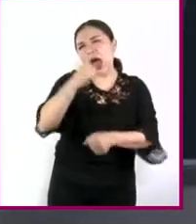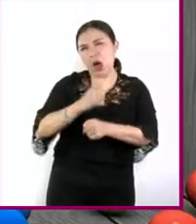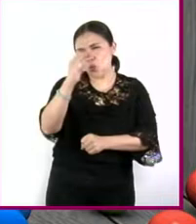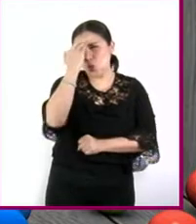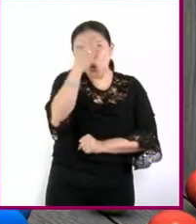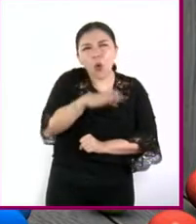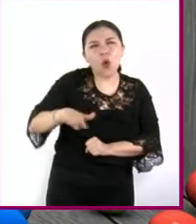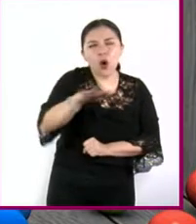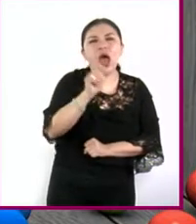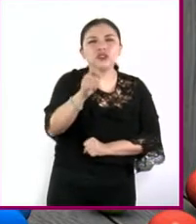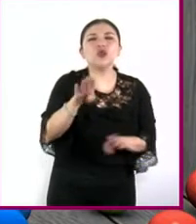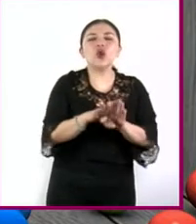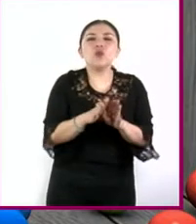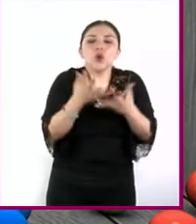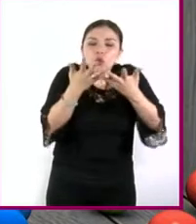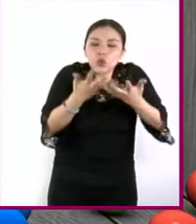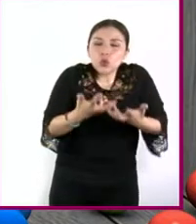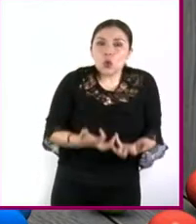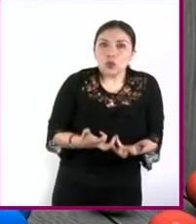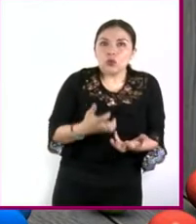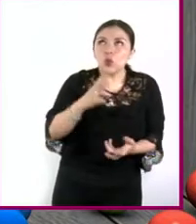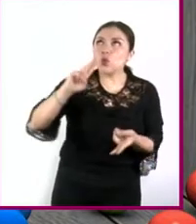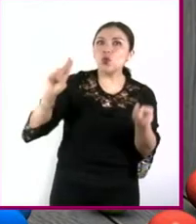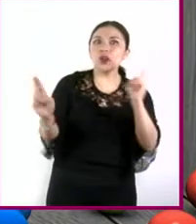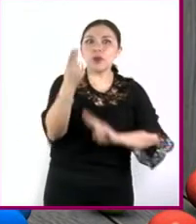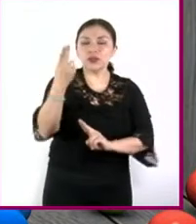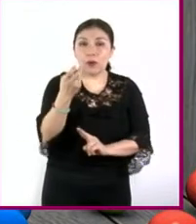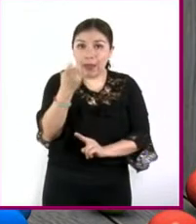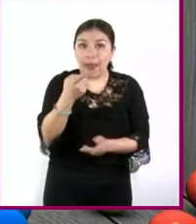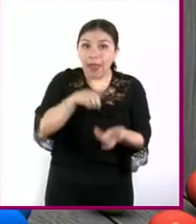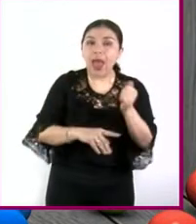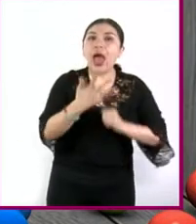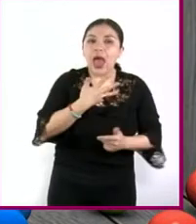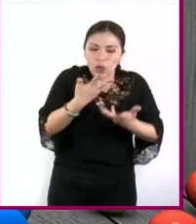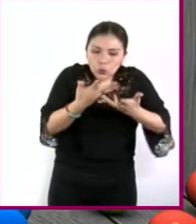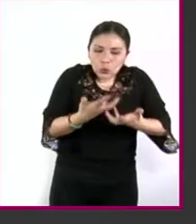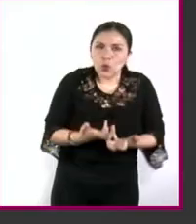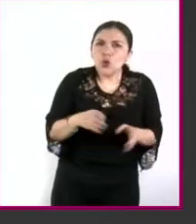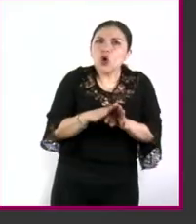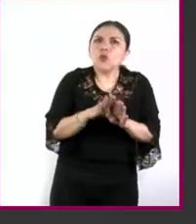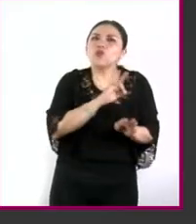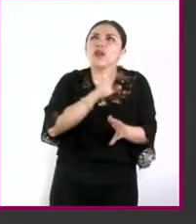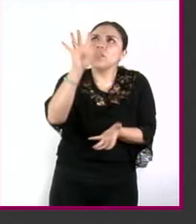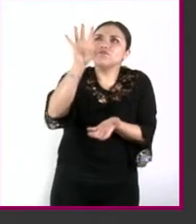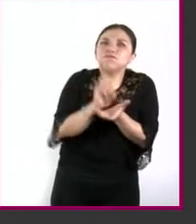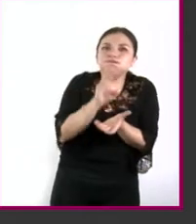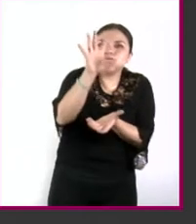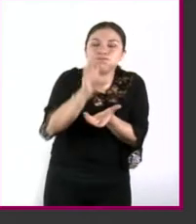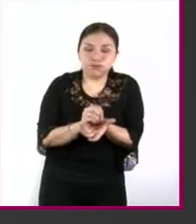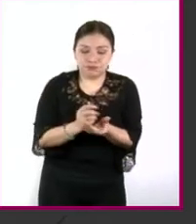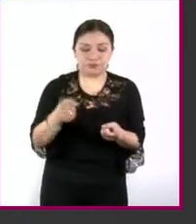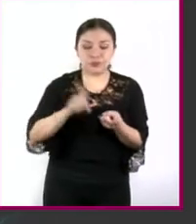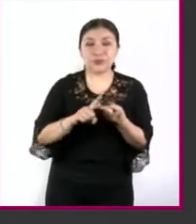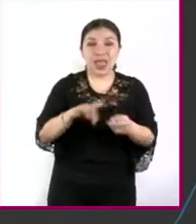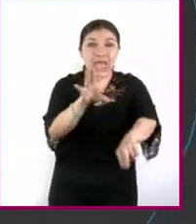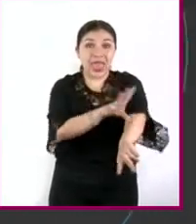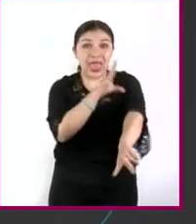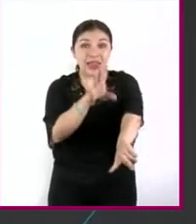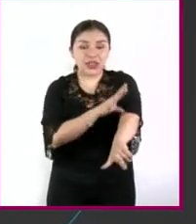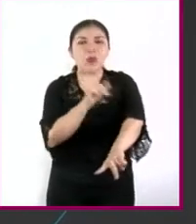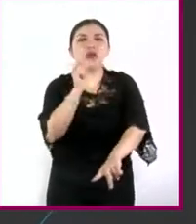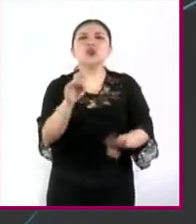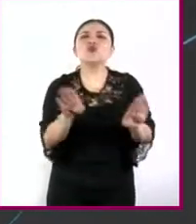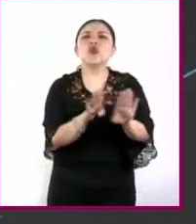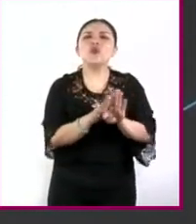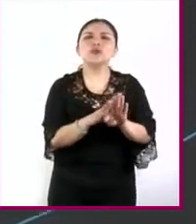fuerza que da cohesión al universo toda la materia ejerce fuerza de gravedad la fuerza electromagnética es la interacción